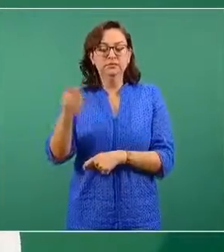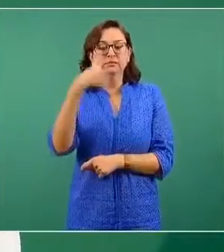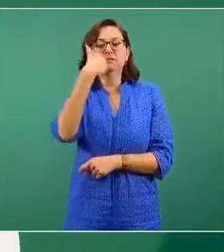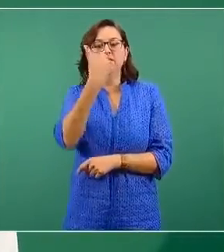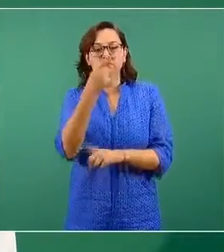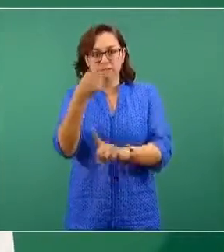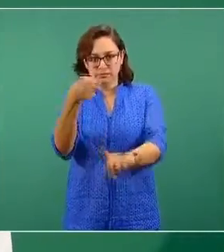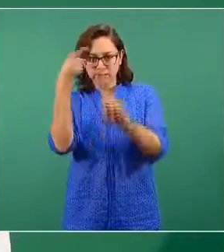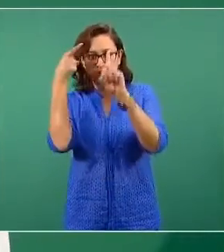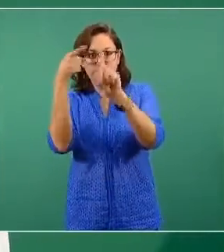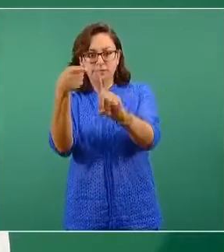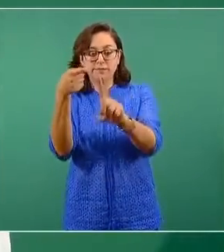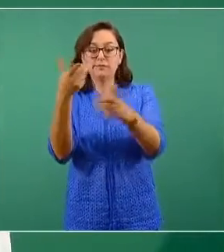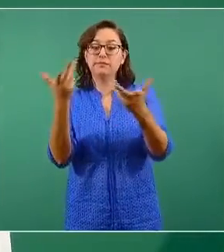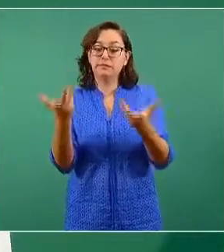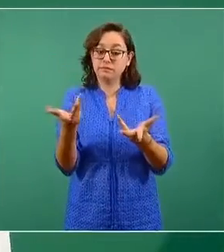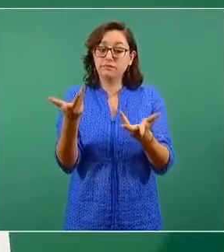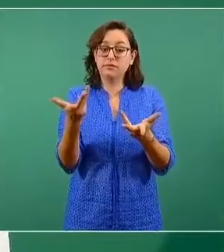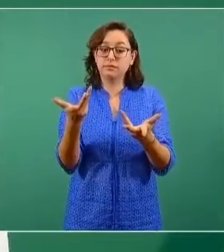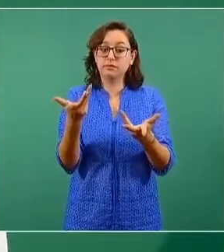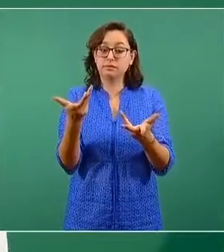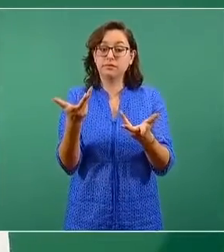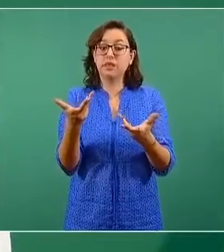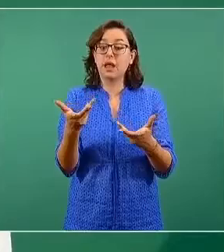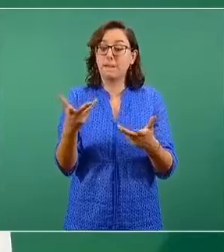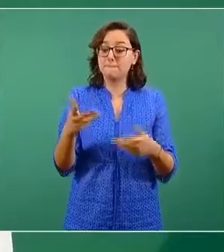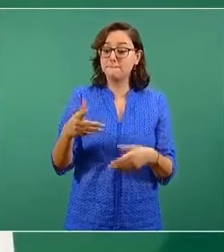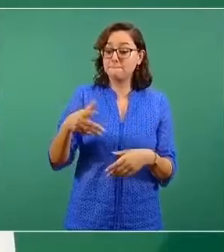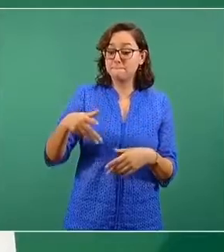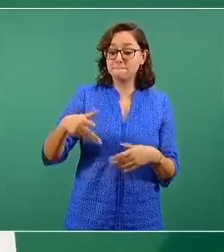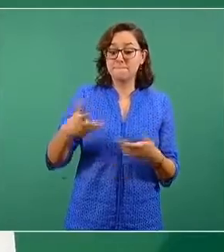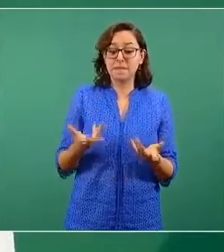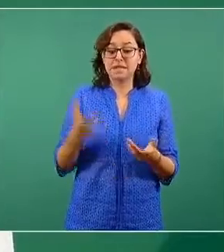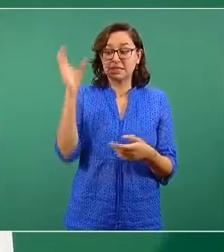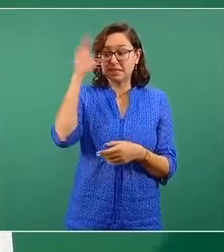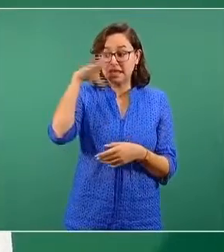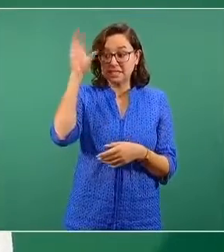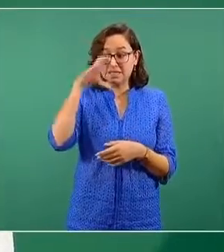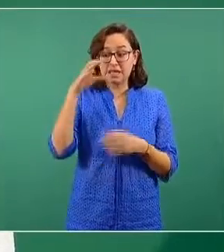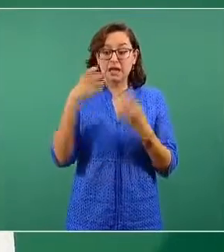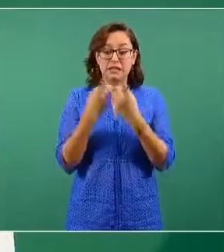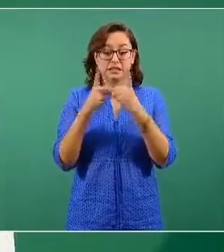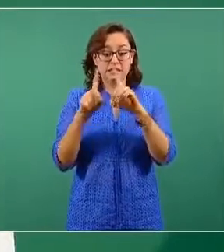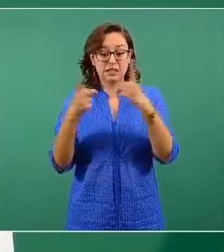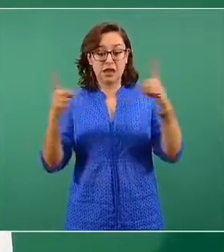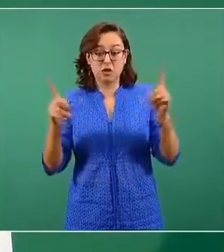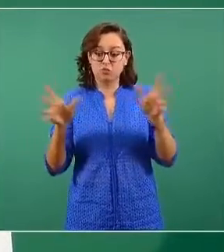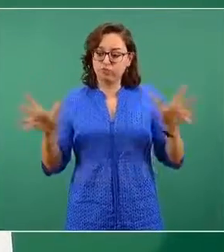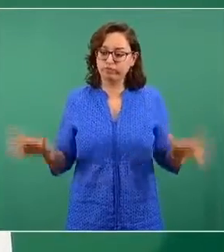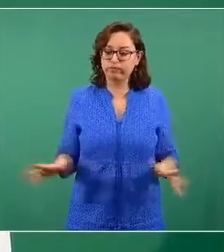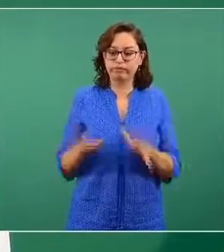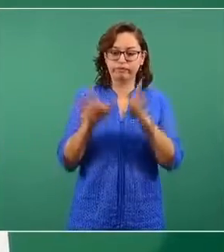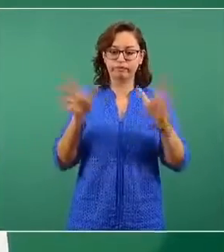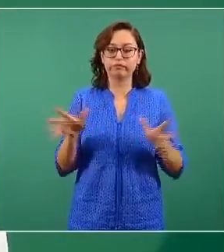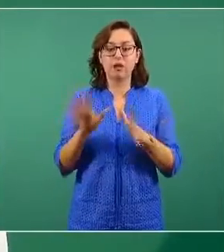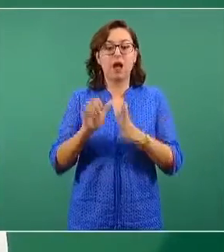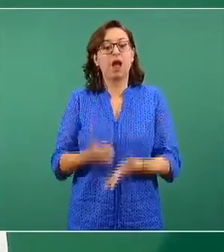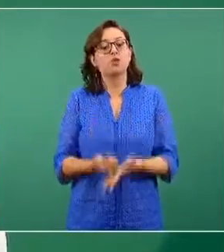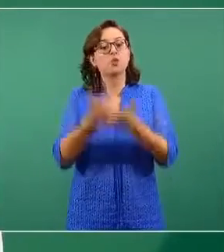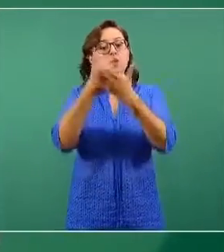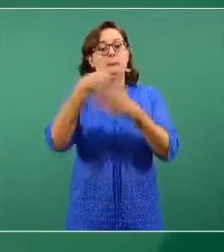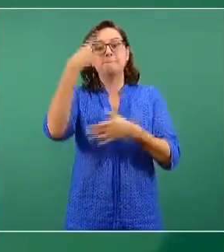claro énfasis en que la promoción del desarrollo científico tenga la mayor utilidad social.